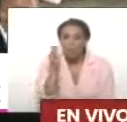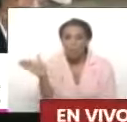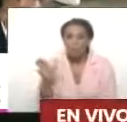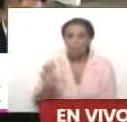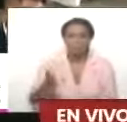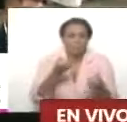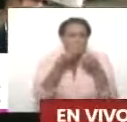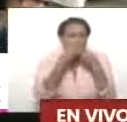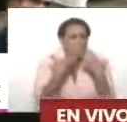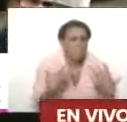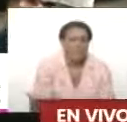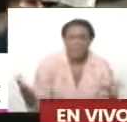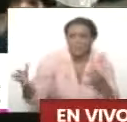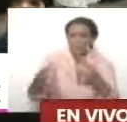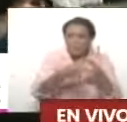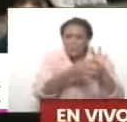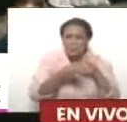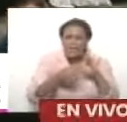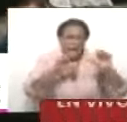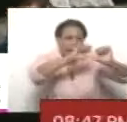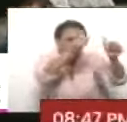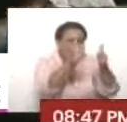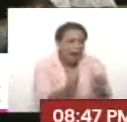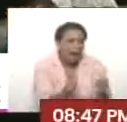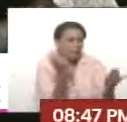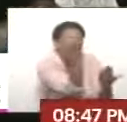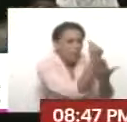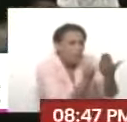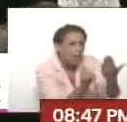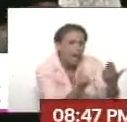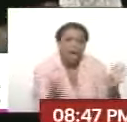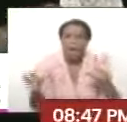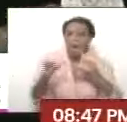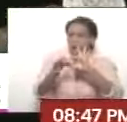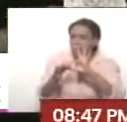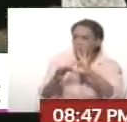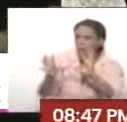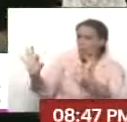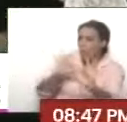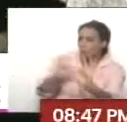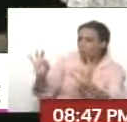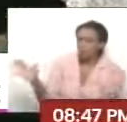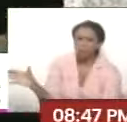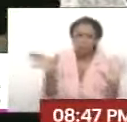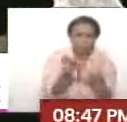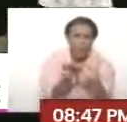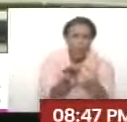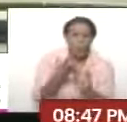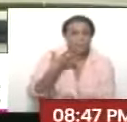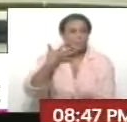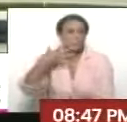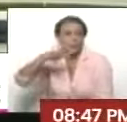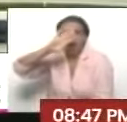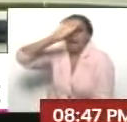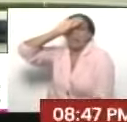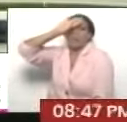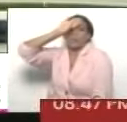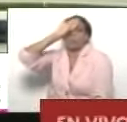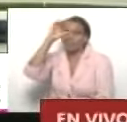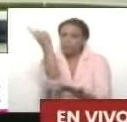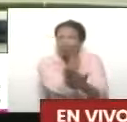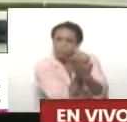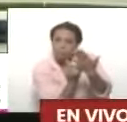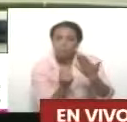Mira la belleza de unir las artes plásticas con el teatro, con la dramaturgia. Es lo que digo yo,